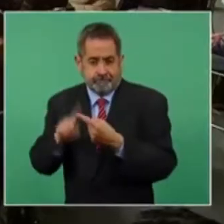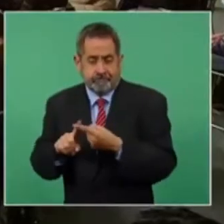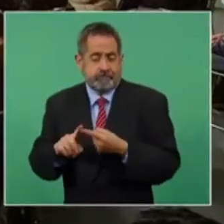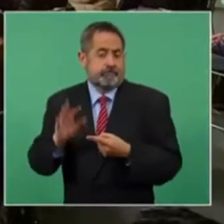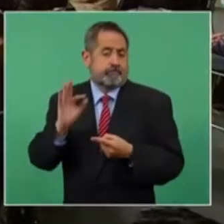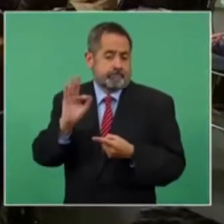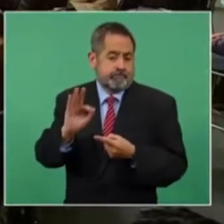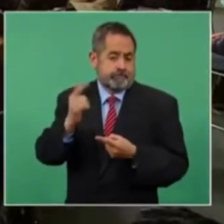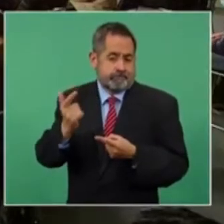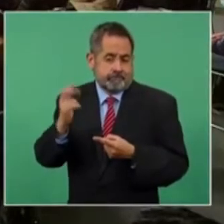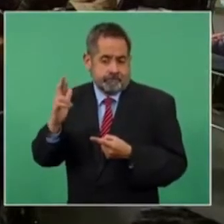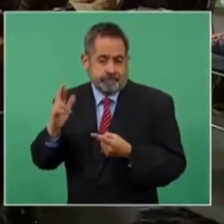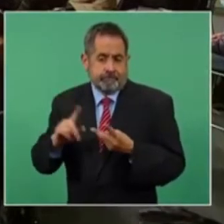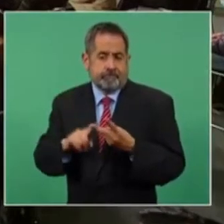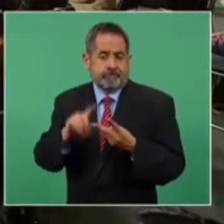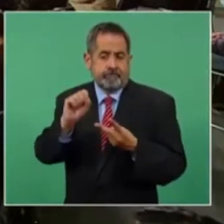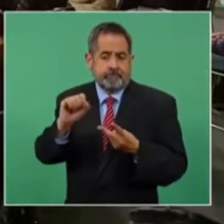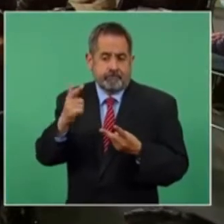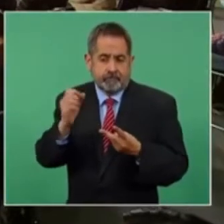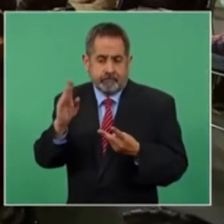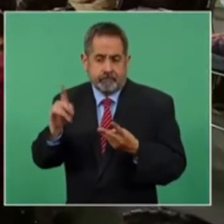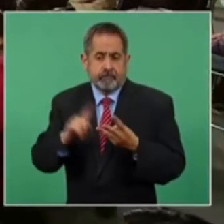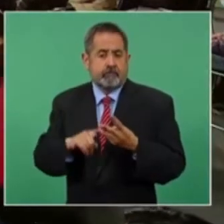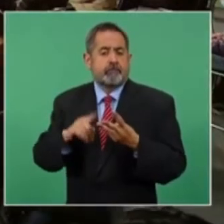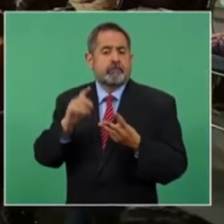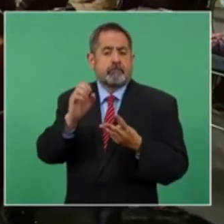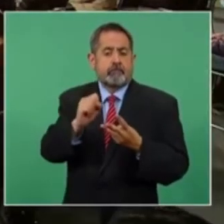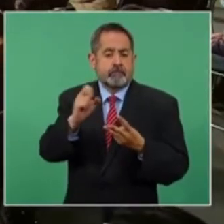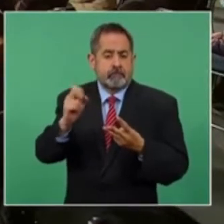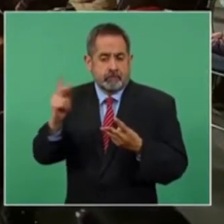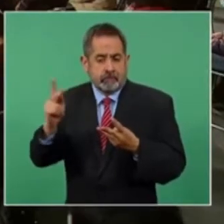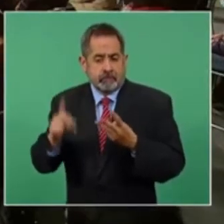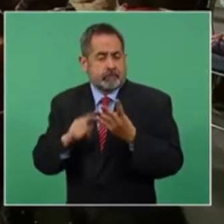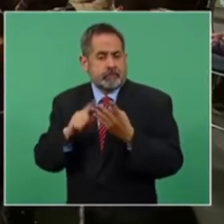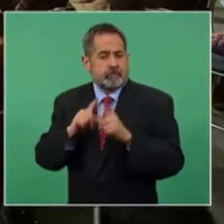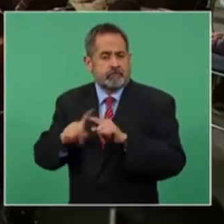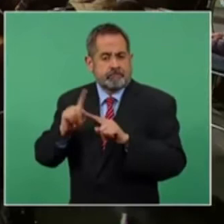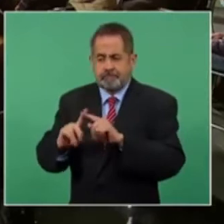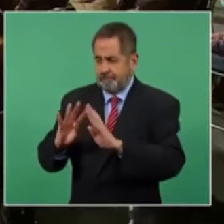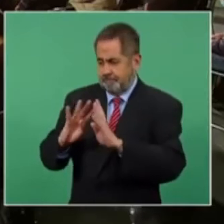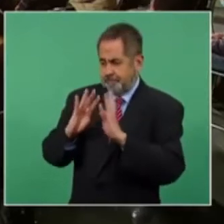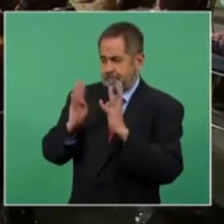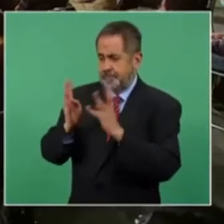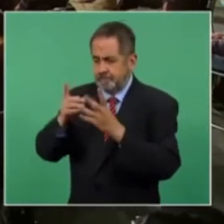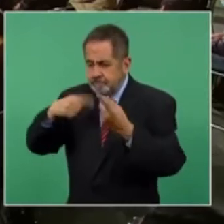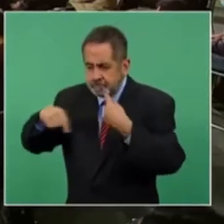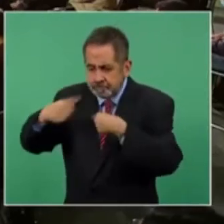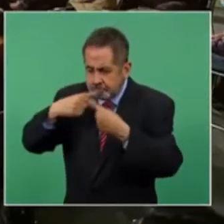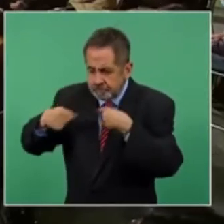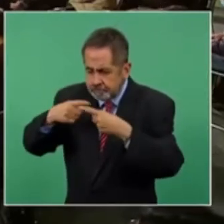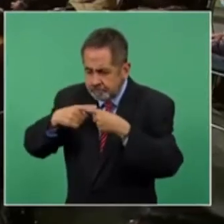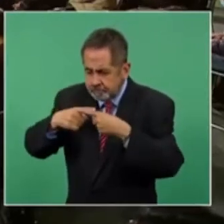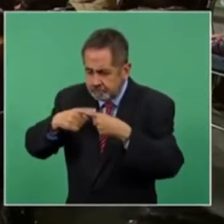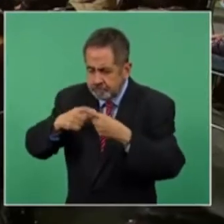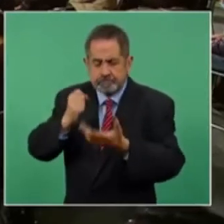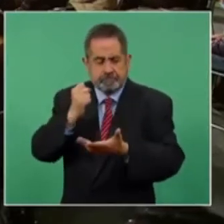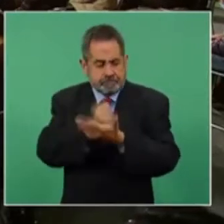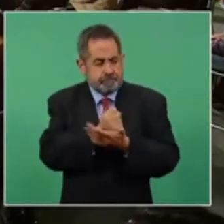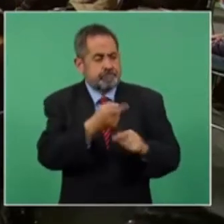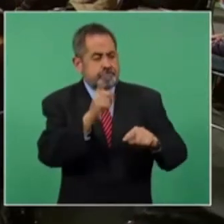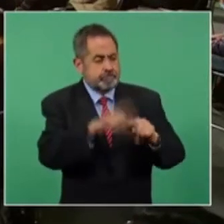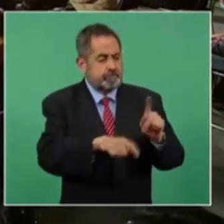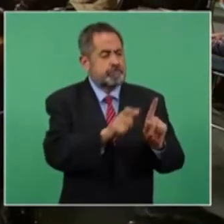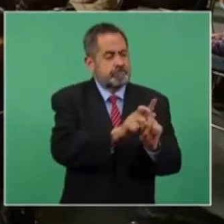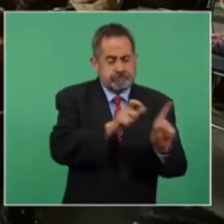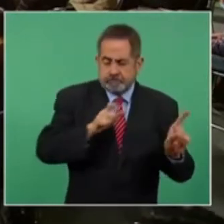Fiscalía General de la República, la Secretaría de Gobernación, la Secretaría de Protección Ciudadana y otras dependencias donde se hace la evaluación respecto a las